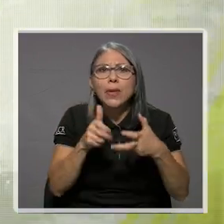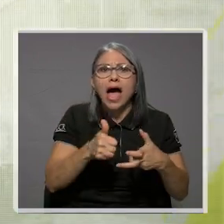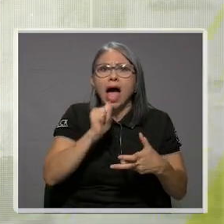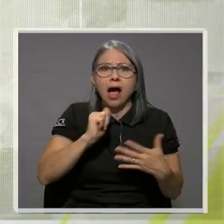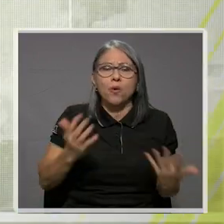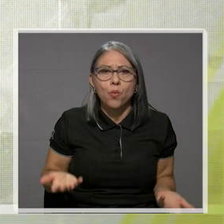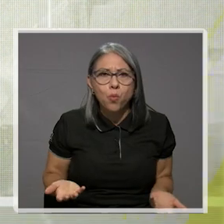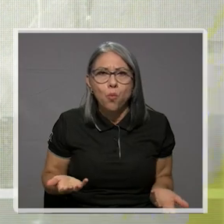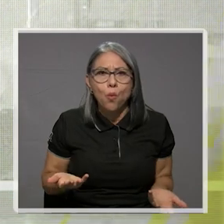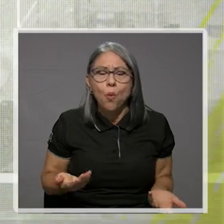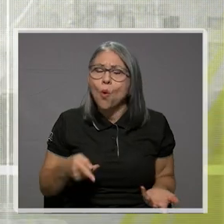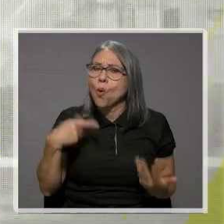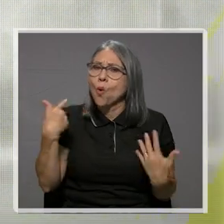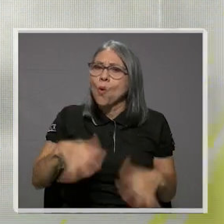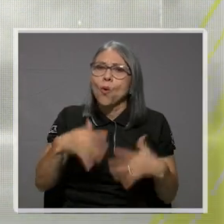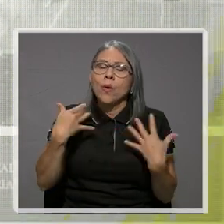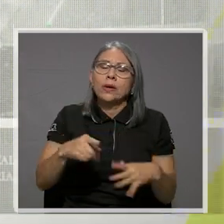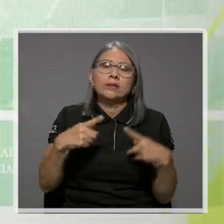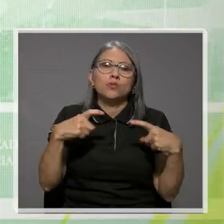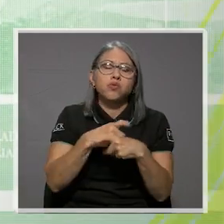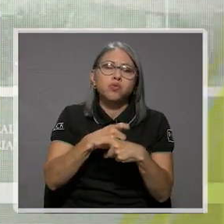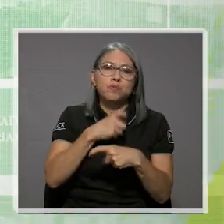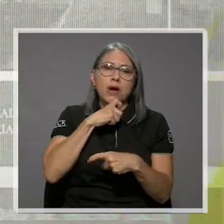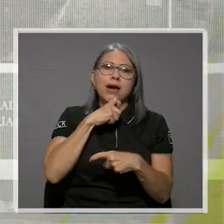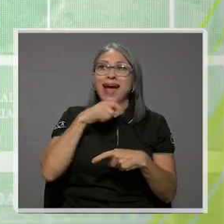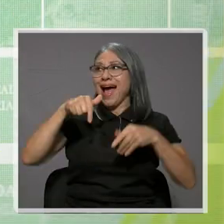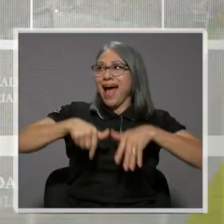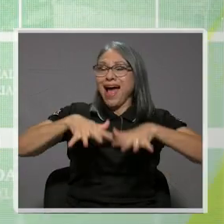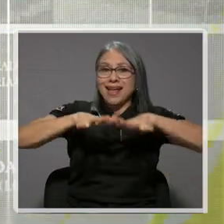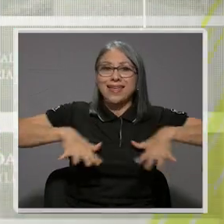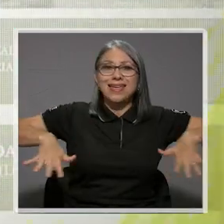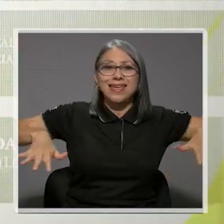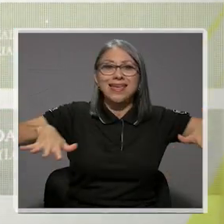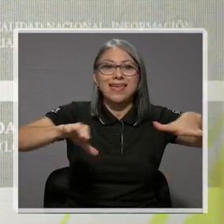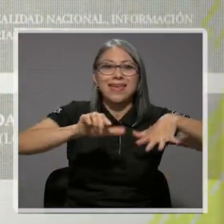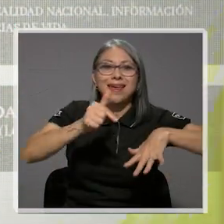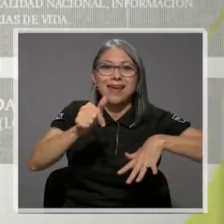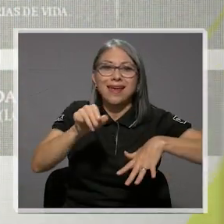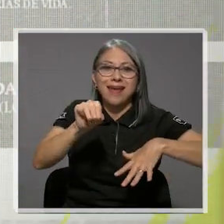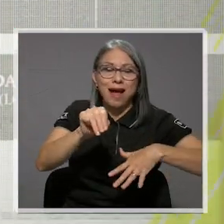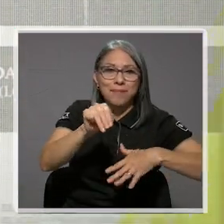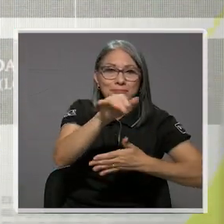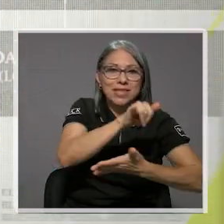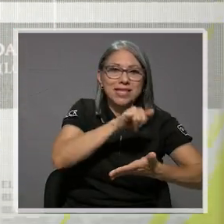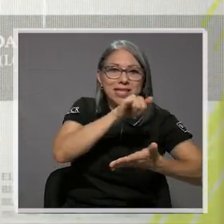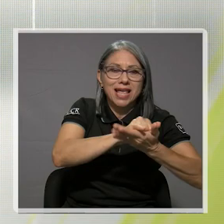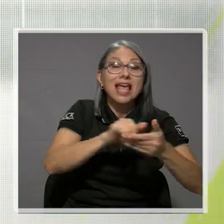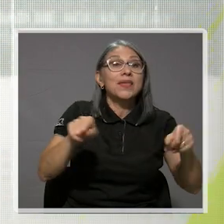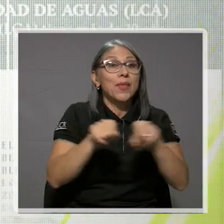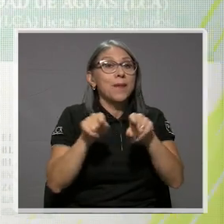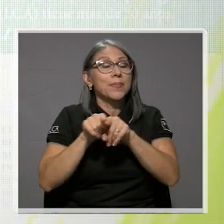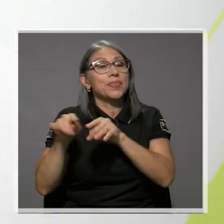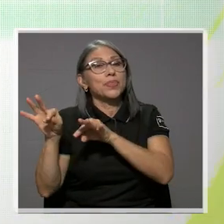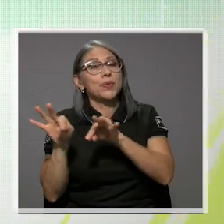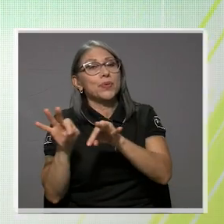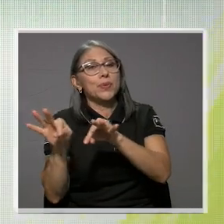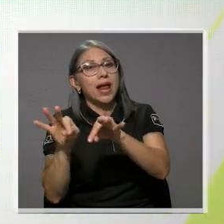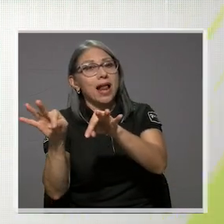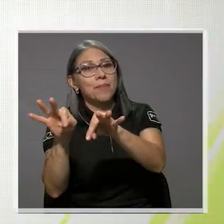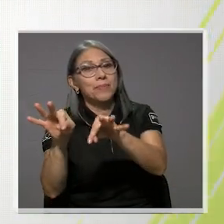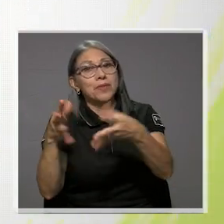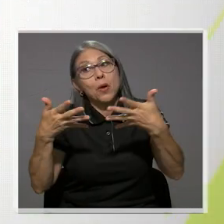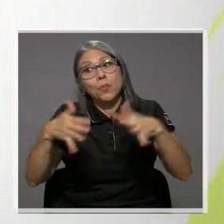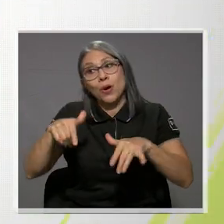es que es complejísimo. Y bueno, aquí en el área metropolitana, como en Turrialba, que bueno, al final aquí